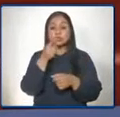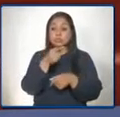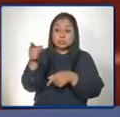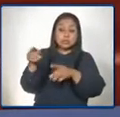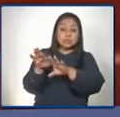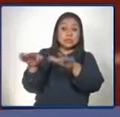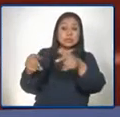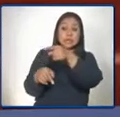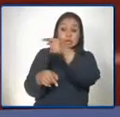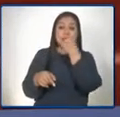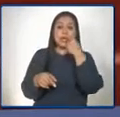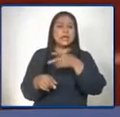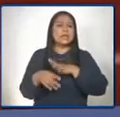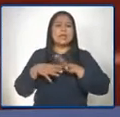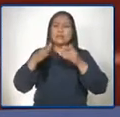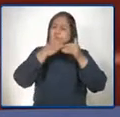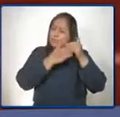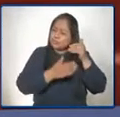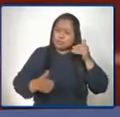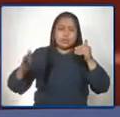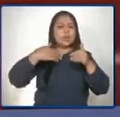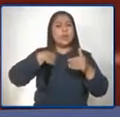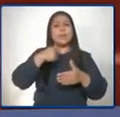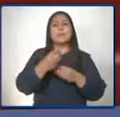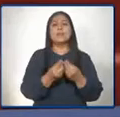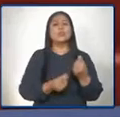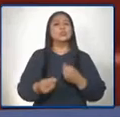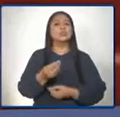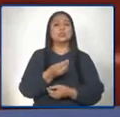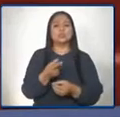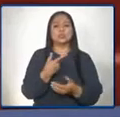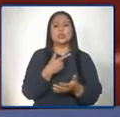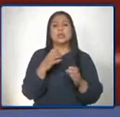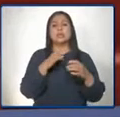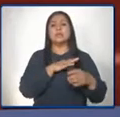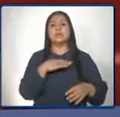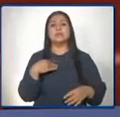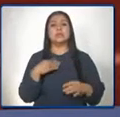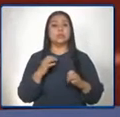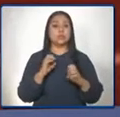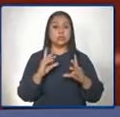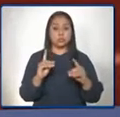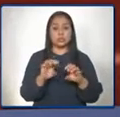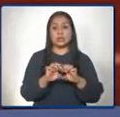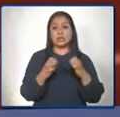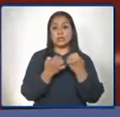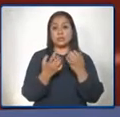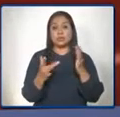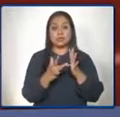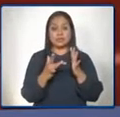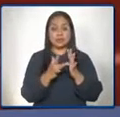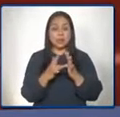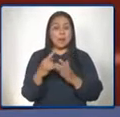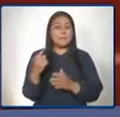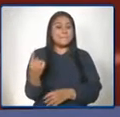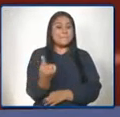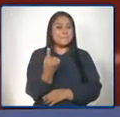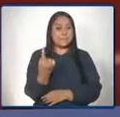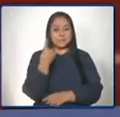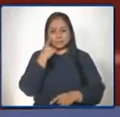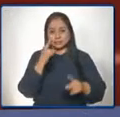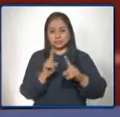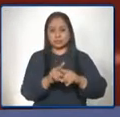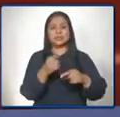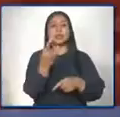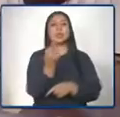es la producción de todo el equipo técnico del Ministerio de Educación, principalmente, de aquellas unidades sustantivas